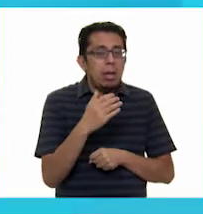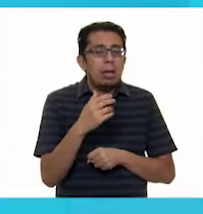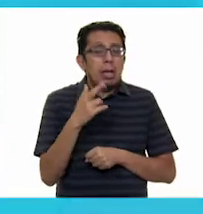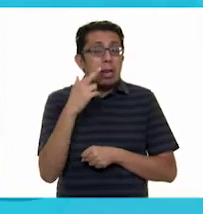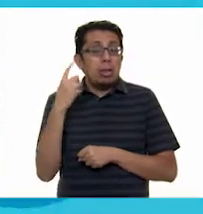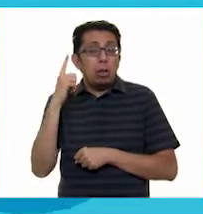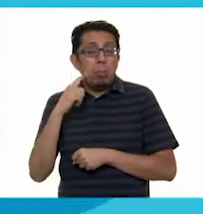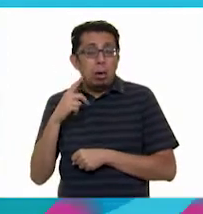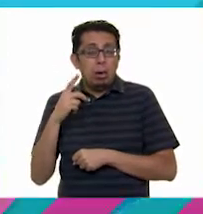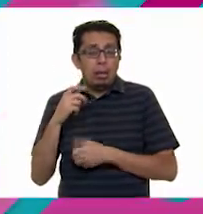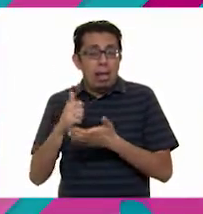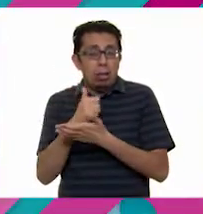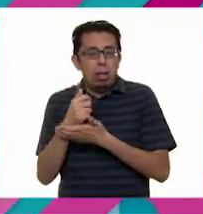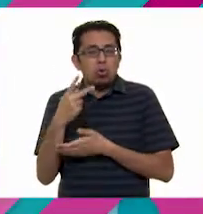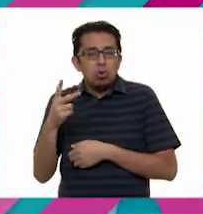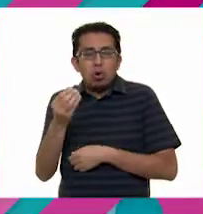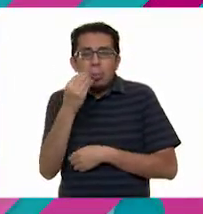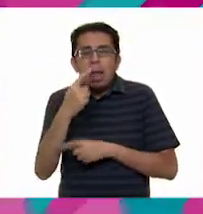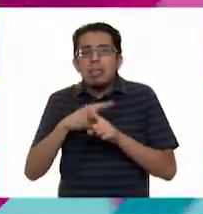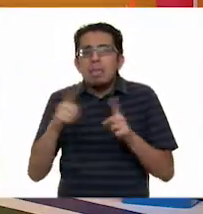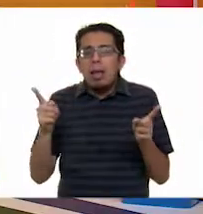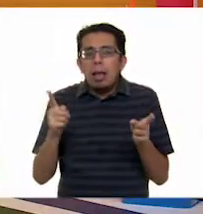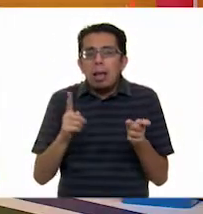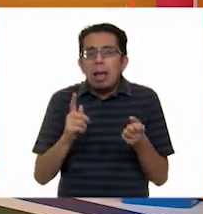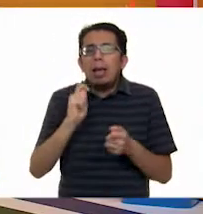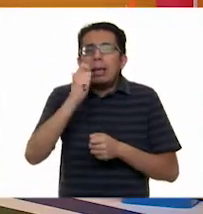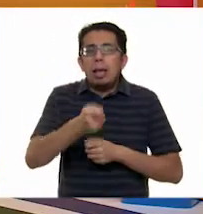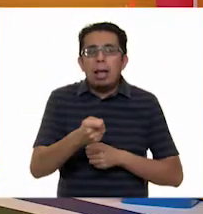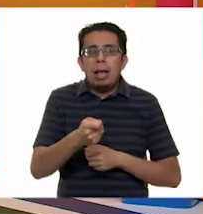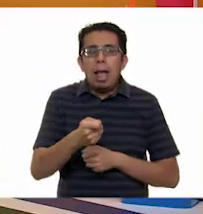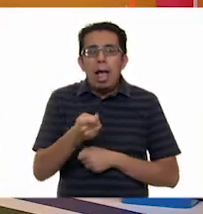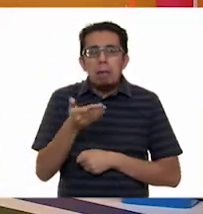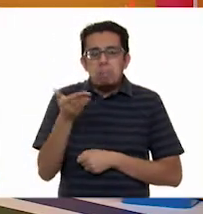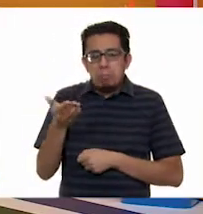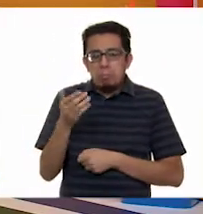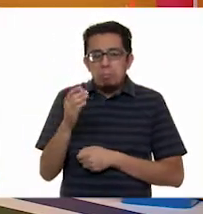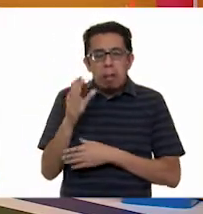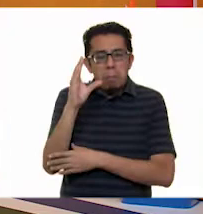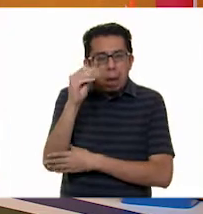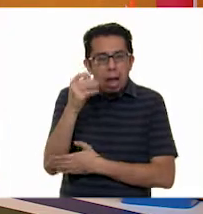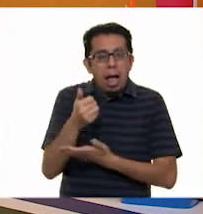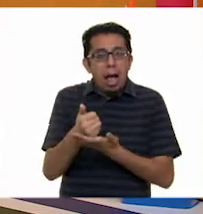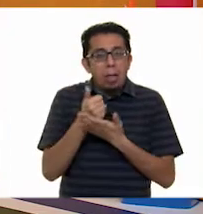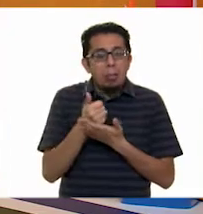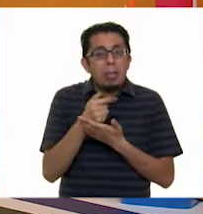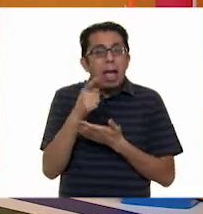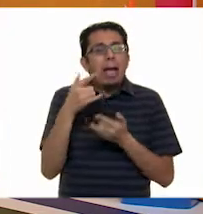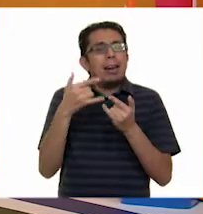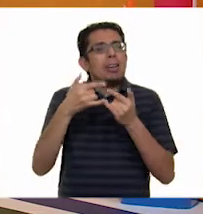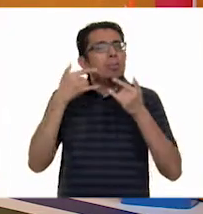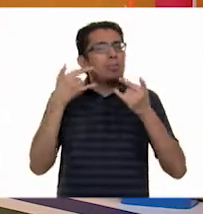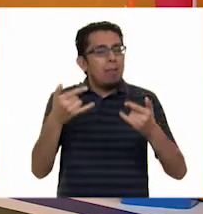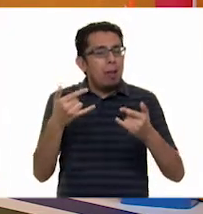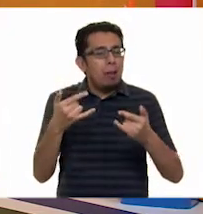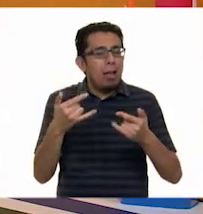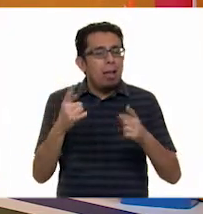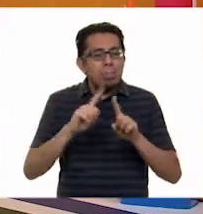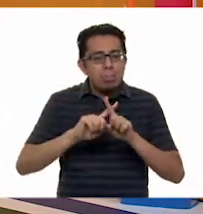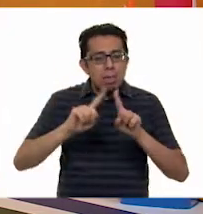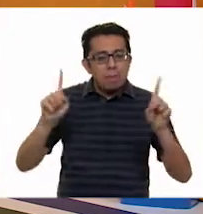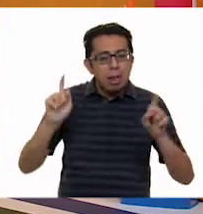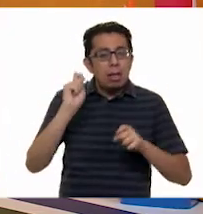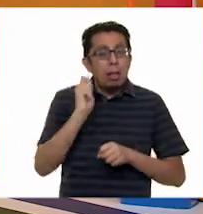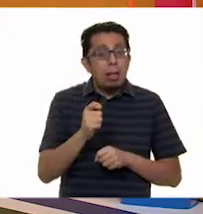ciudad? Ah, pues le voy a pedir a Dino que conteste. Pues resulta que ahí en la historia la diferencia